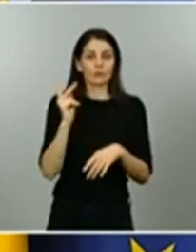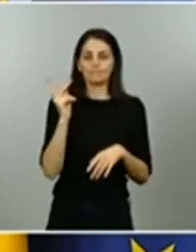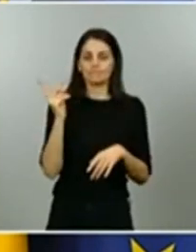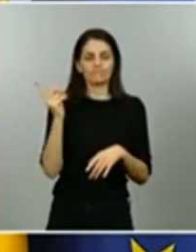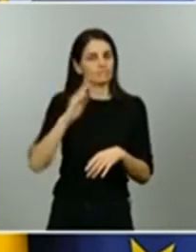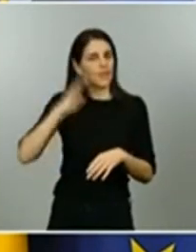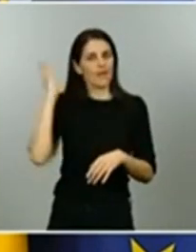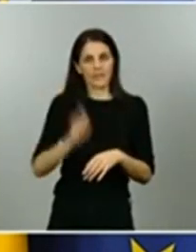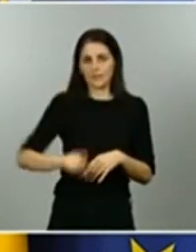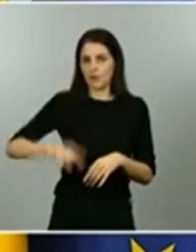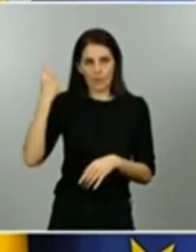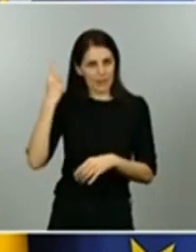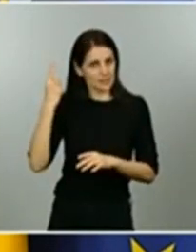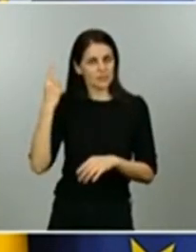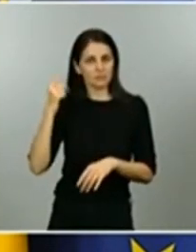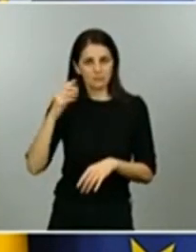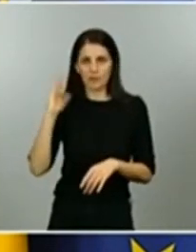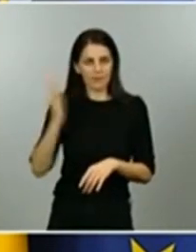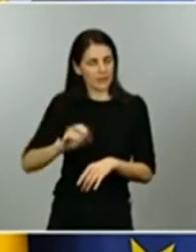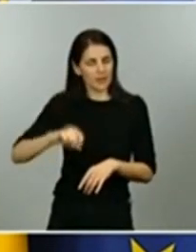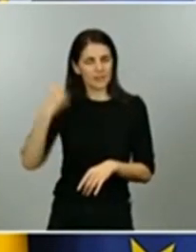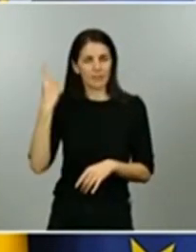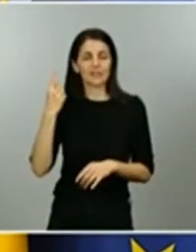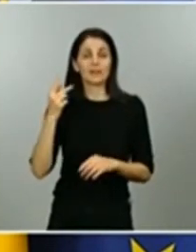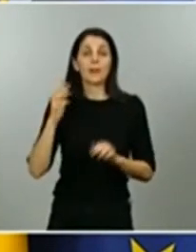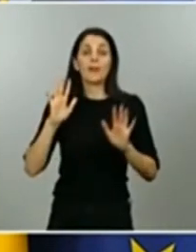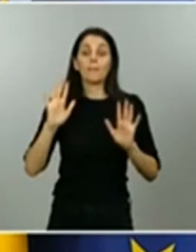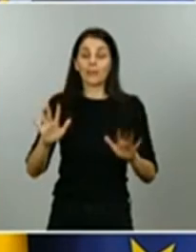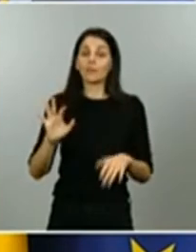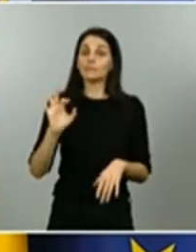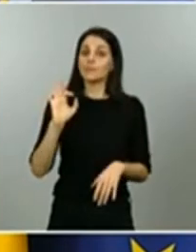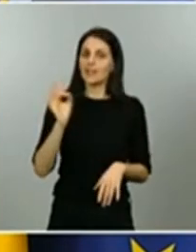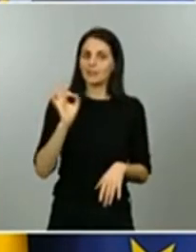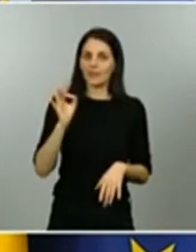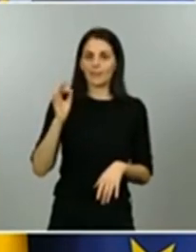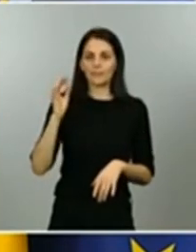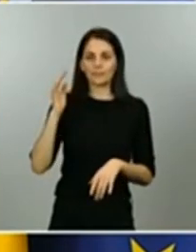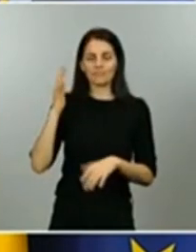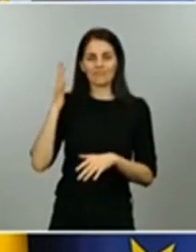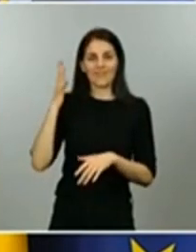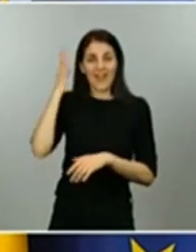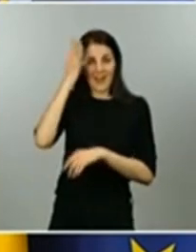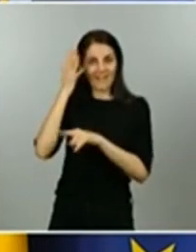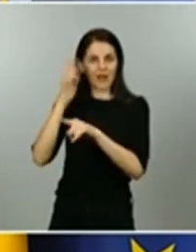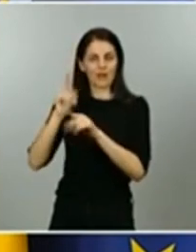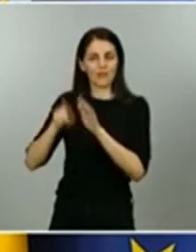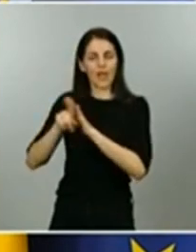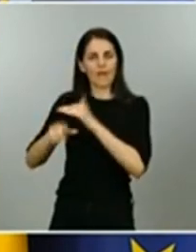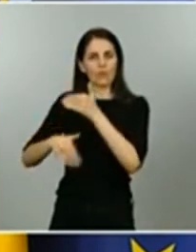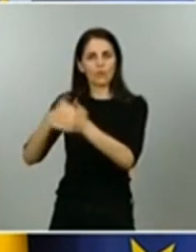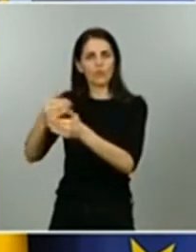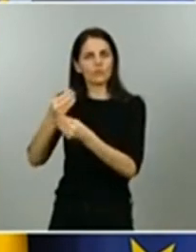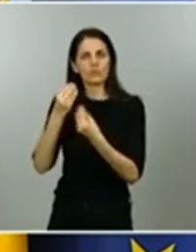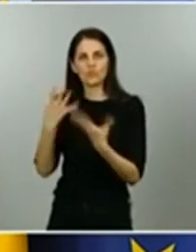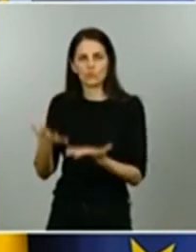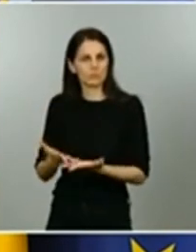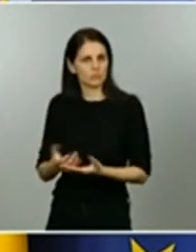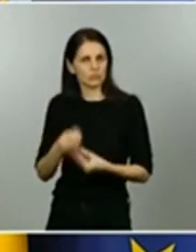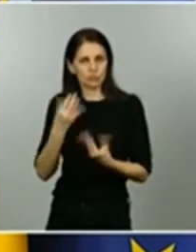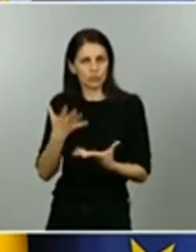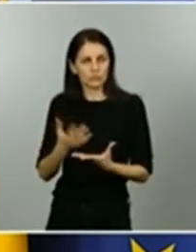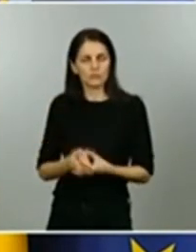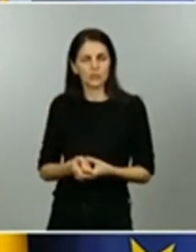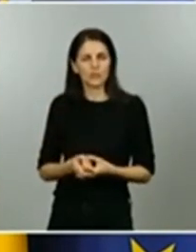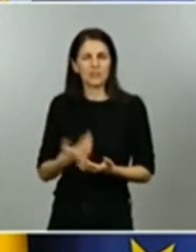que hemos estado sufriéndola pero sí que es cierto que ha tenido una evolución muy favorable lleva ya unos días